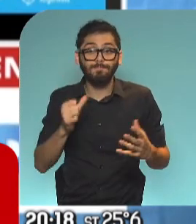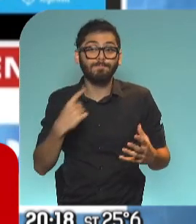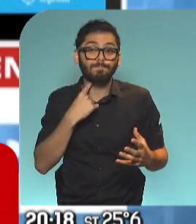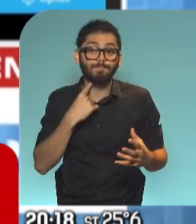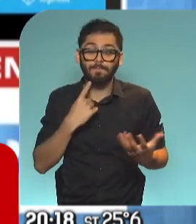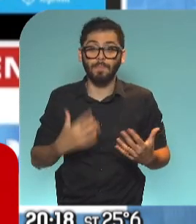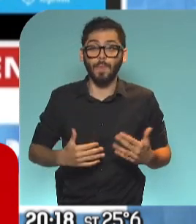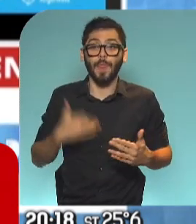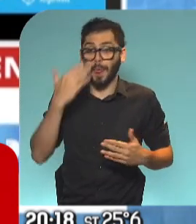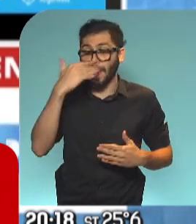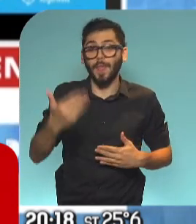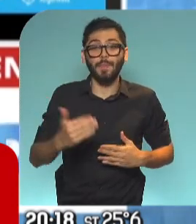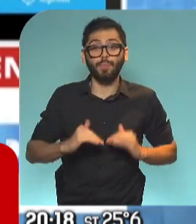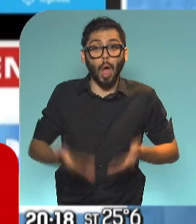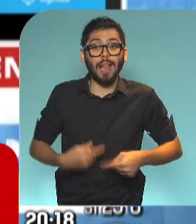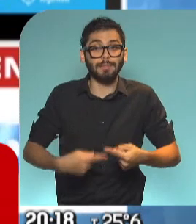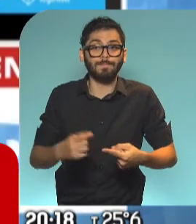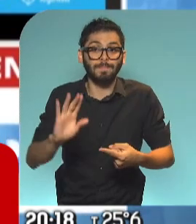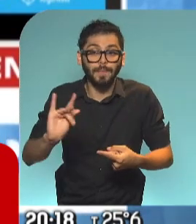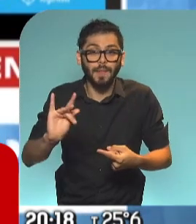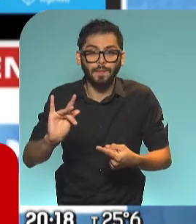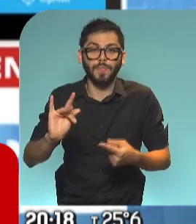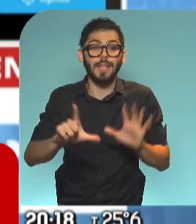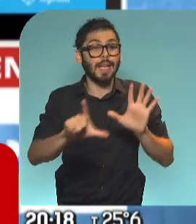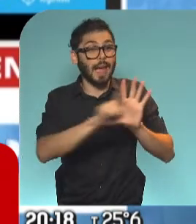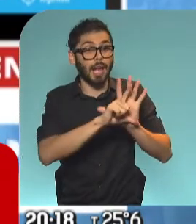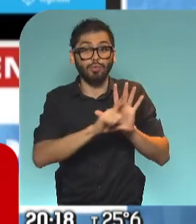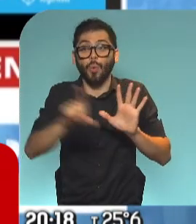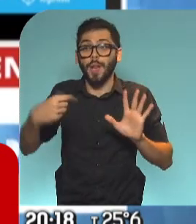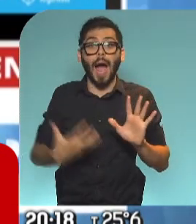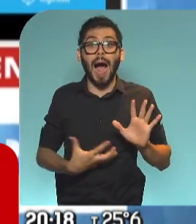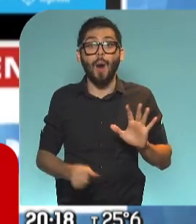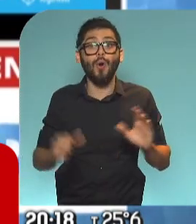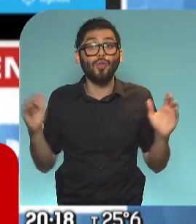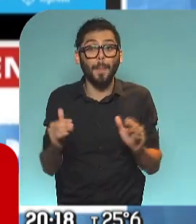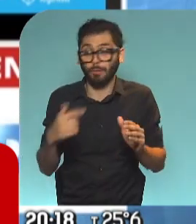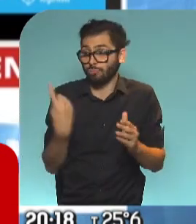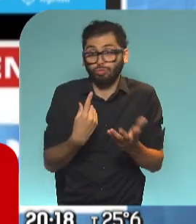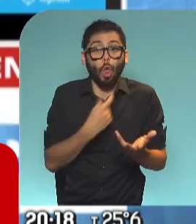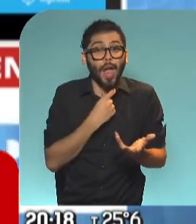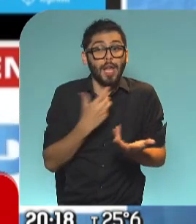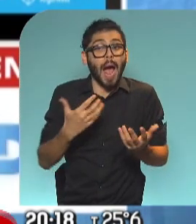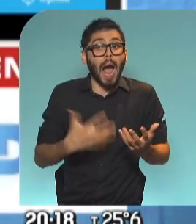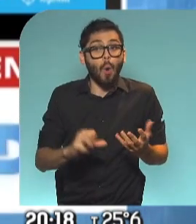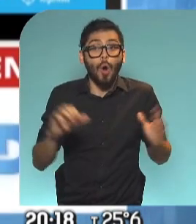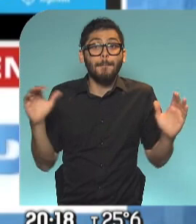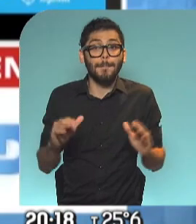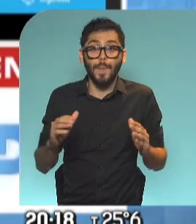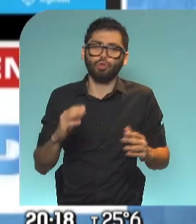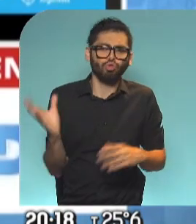La legalización disminuye los abortos, que es algo que deseamos todos y todas.